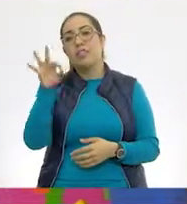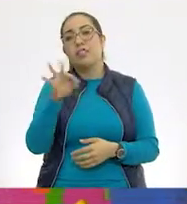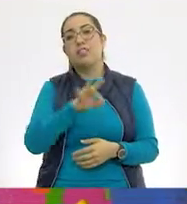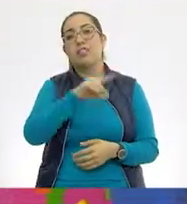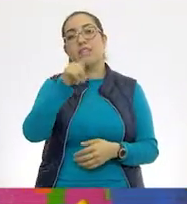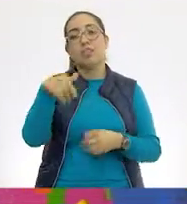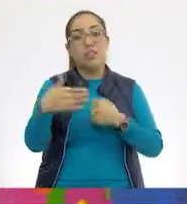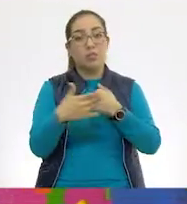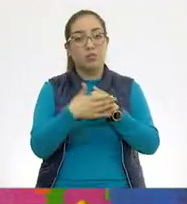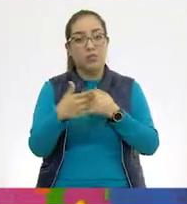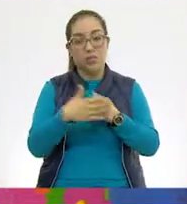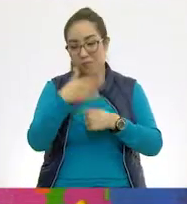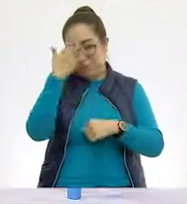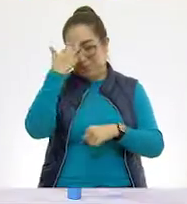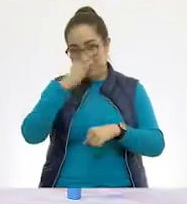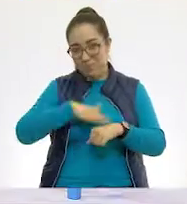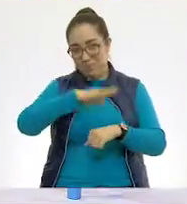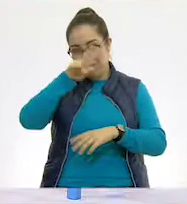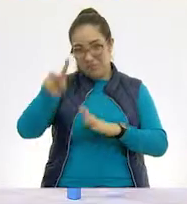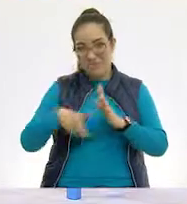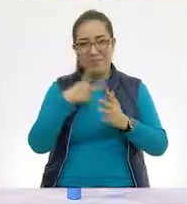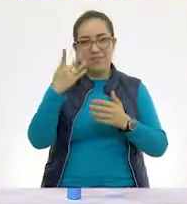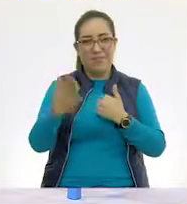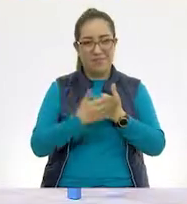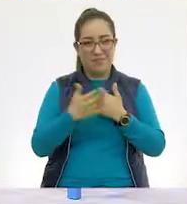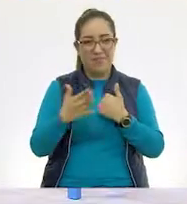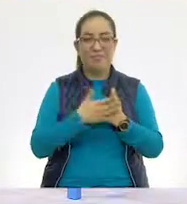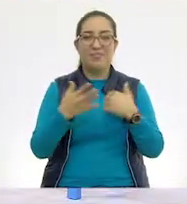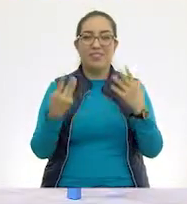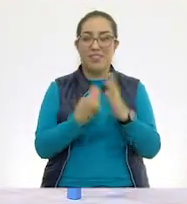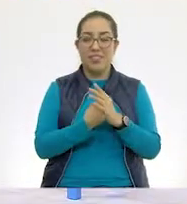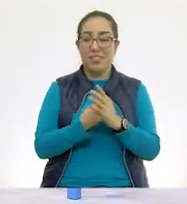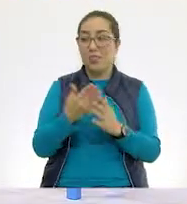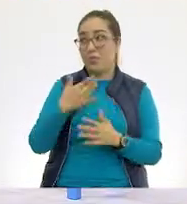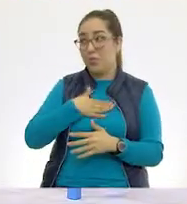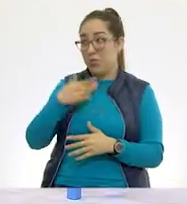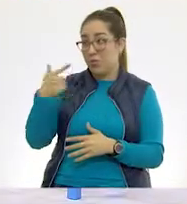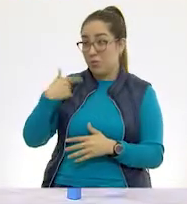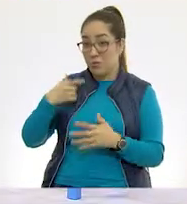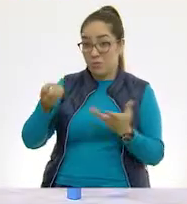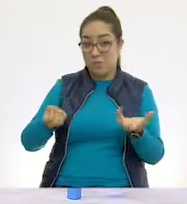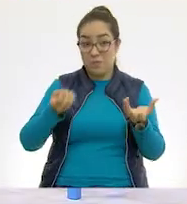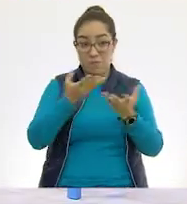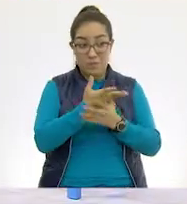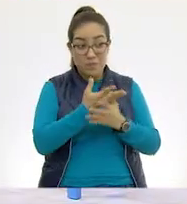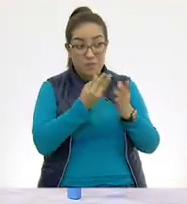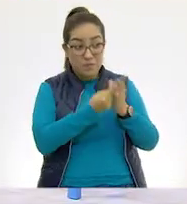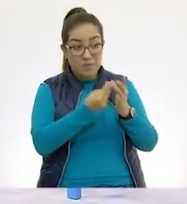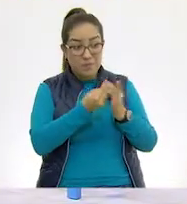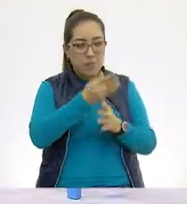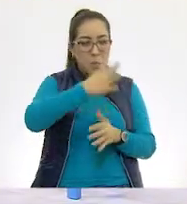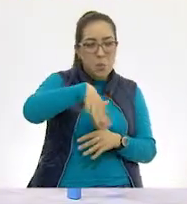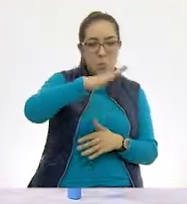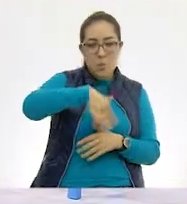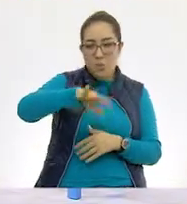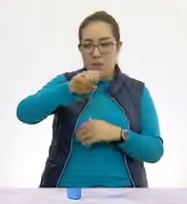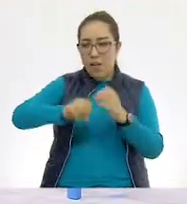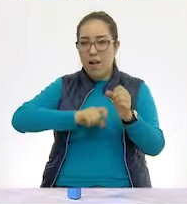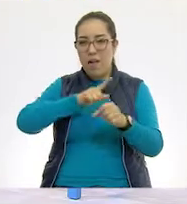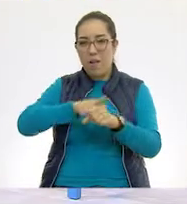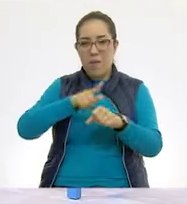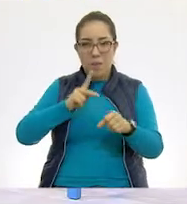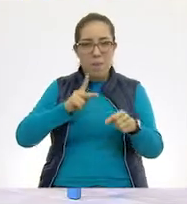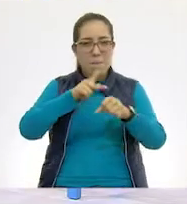mini repaso la próxima clase. ¡Perfecto! Pues yo, saliendo de esta clase, me voy a ir a buscar más animales que respiran por la piel.